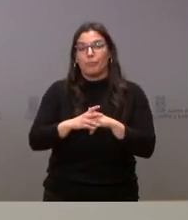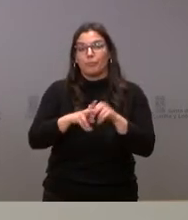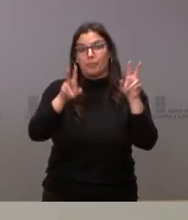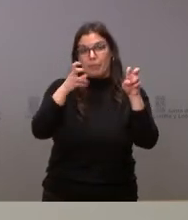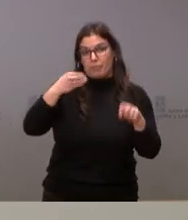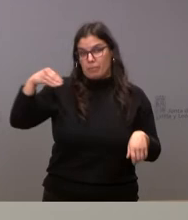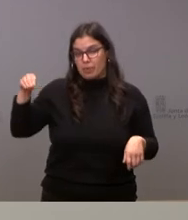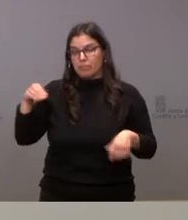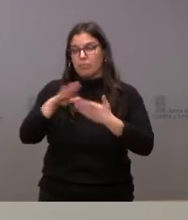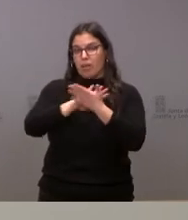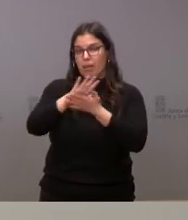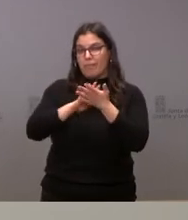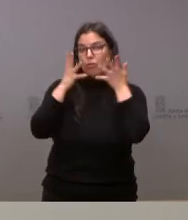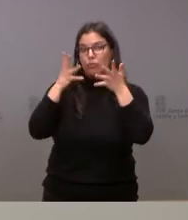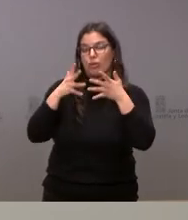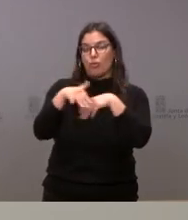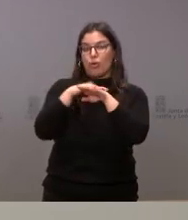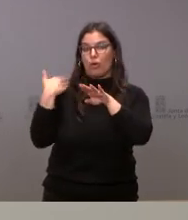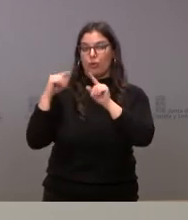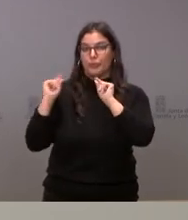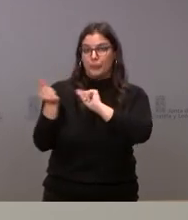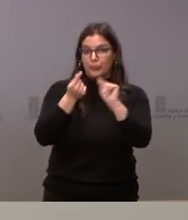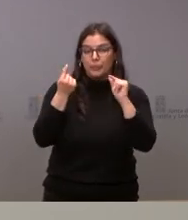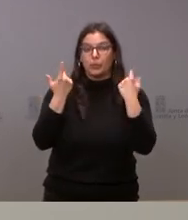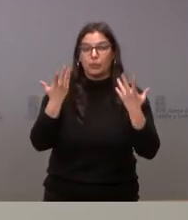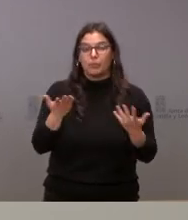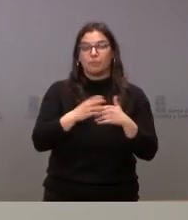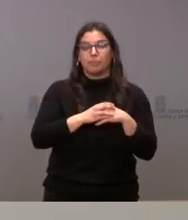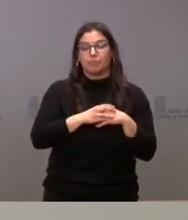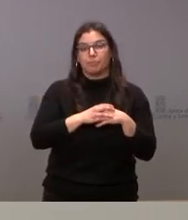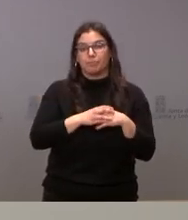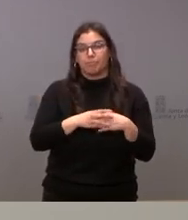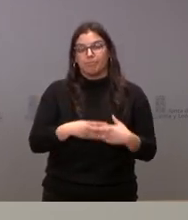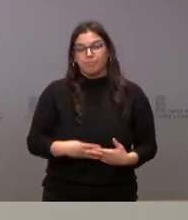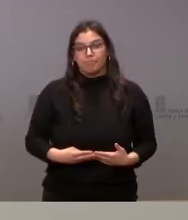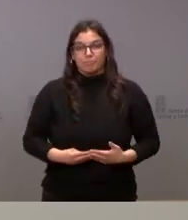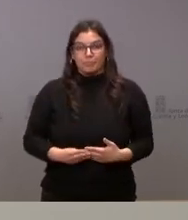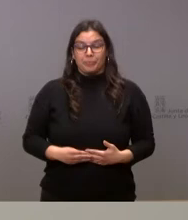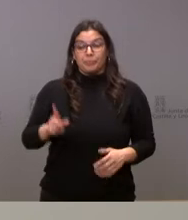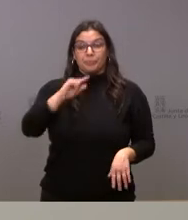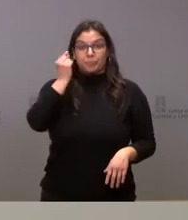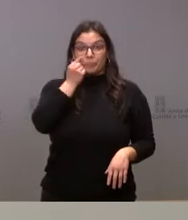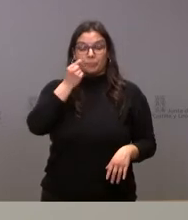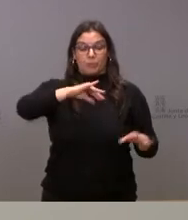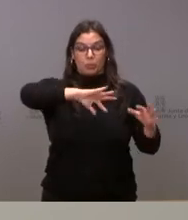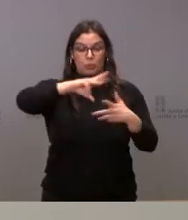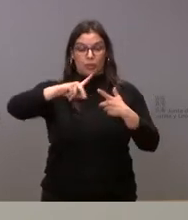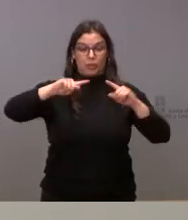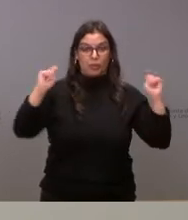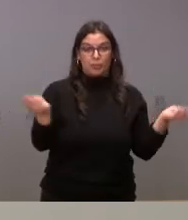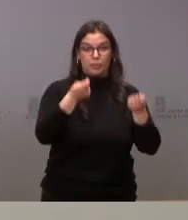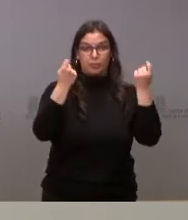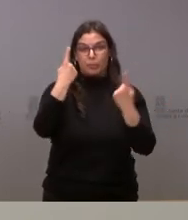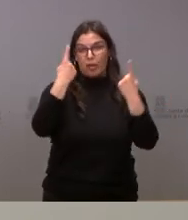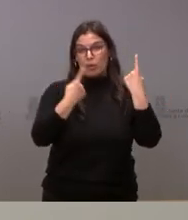que hemos examinado en el Consejo de Gobierno, llegó la noticia que han publicado algunas